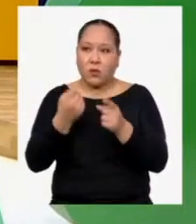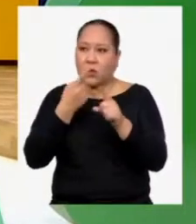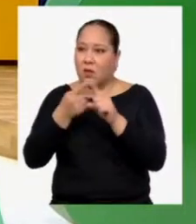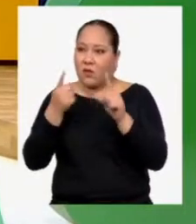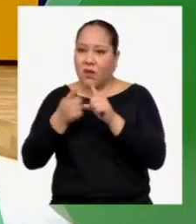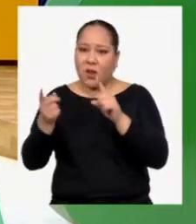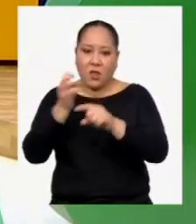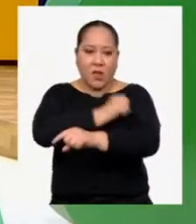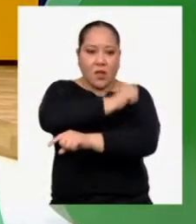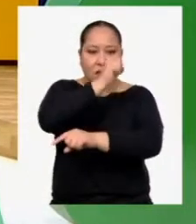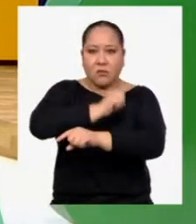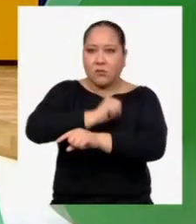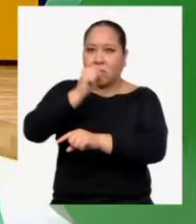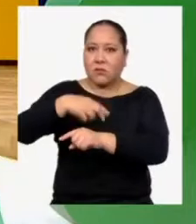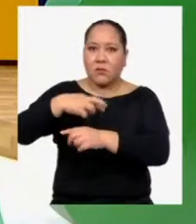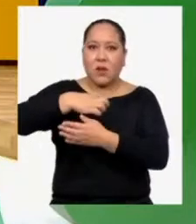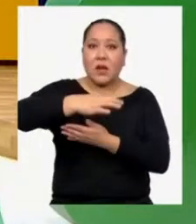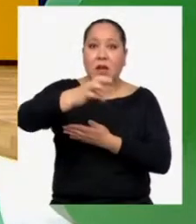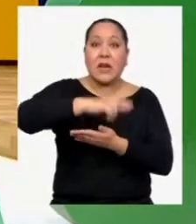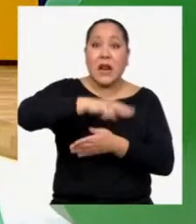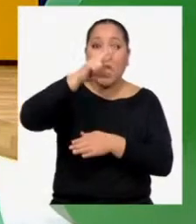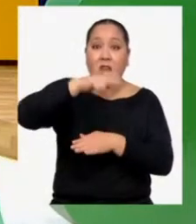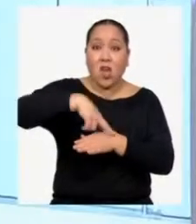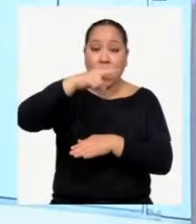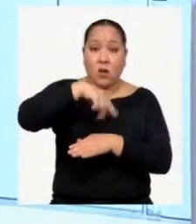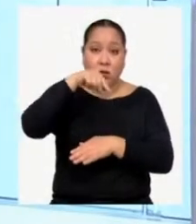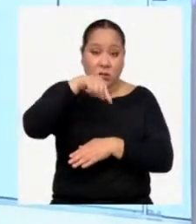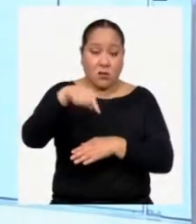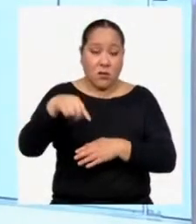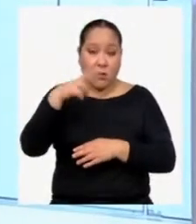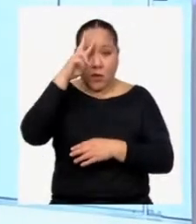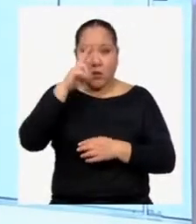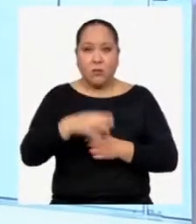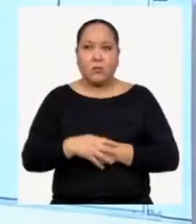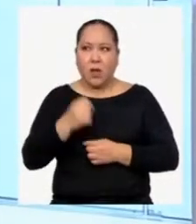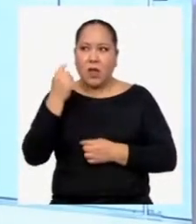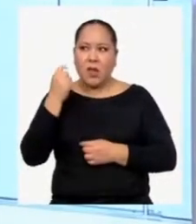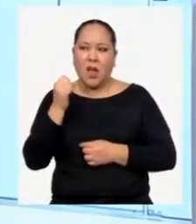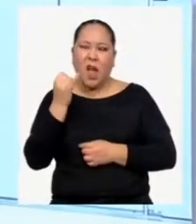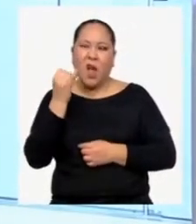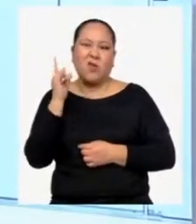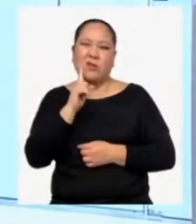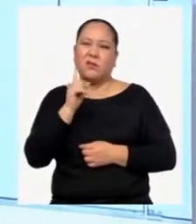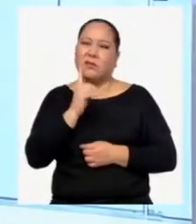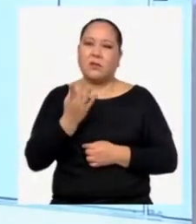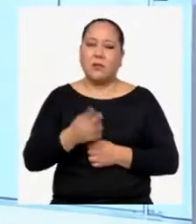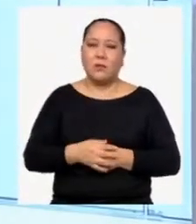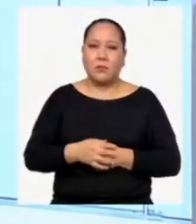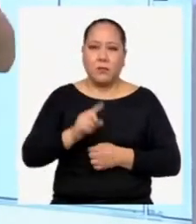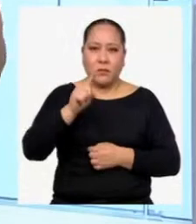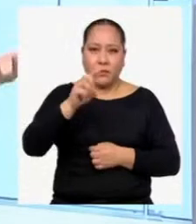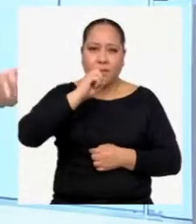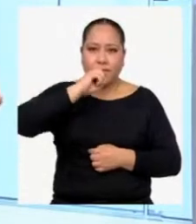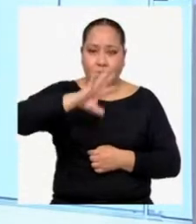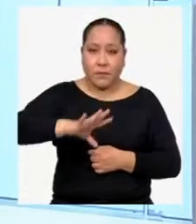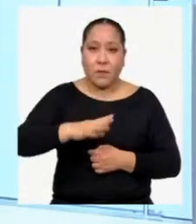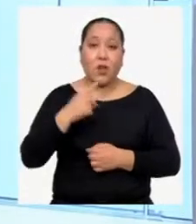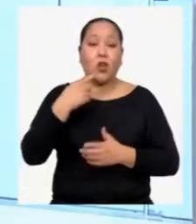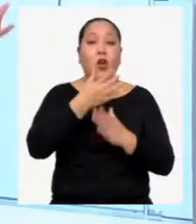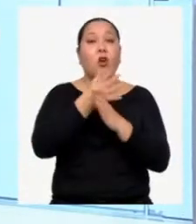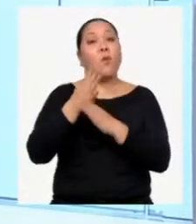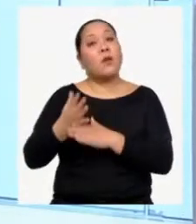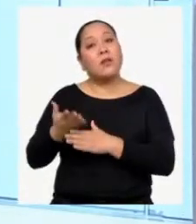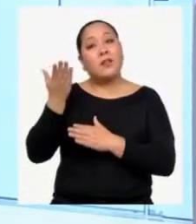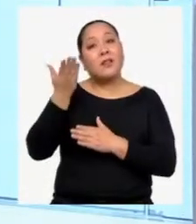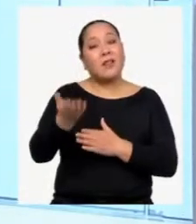región de nuestro Perú. Y me entendieron, aunque algunos no tanto. Por eso les dije que compartiría con